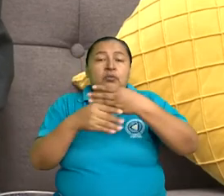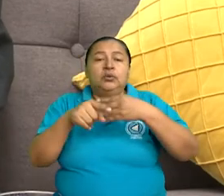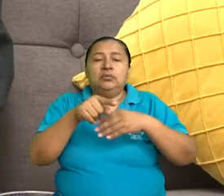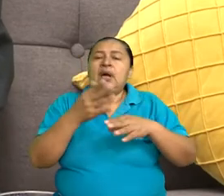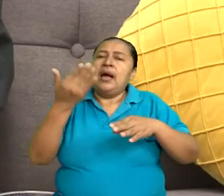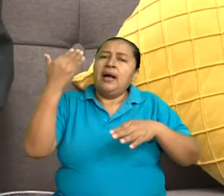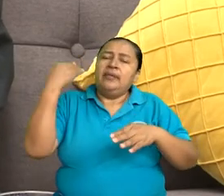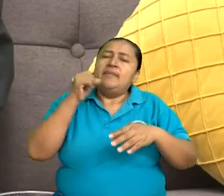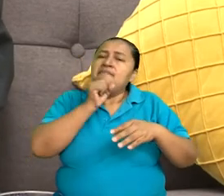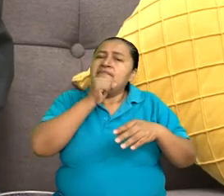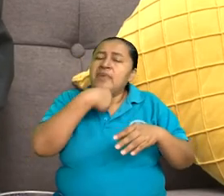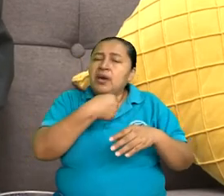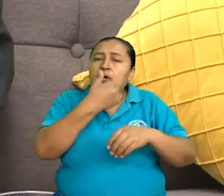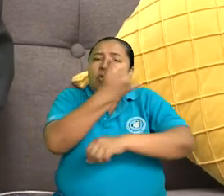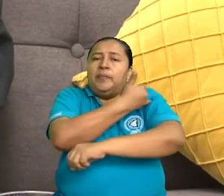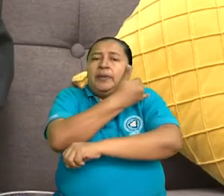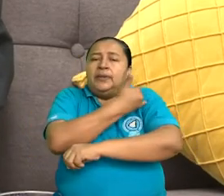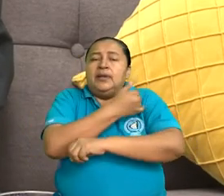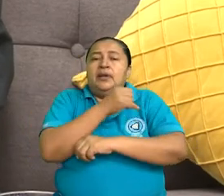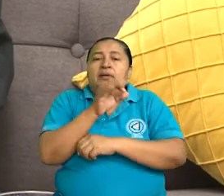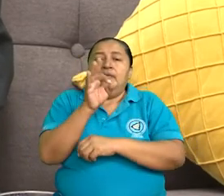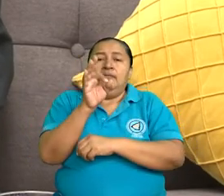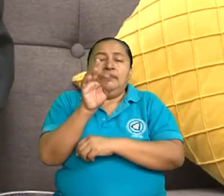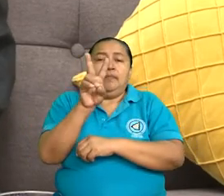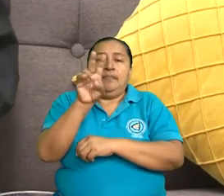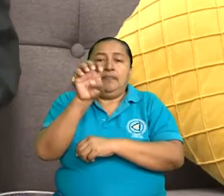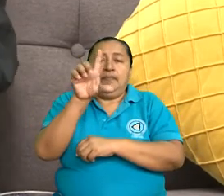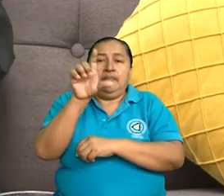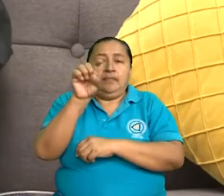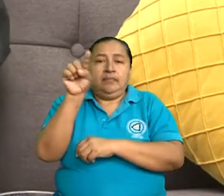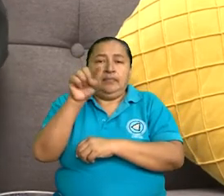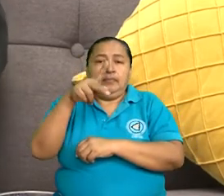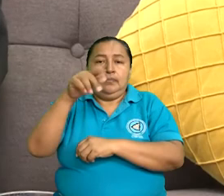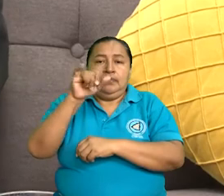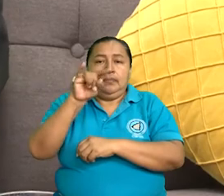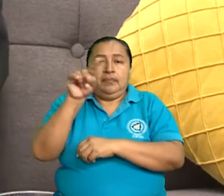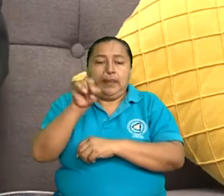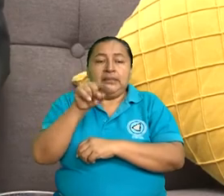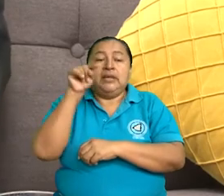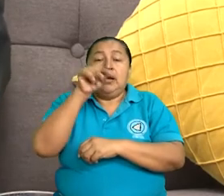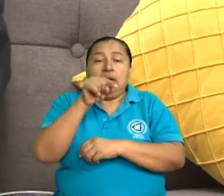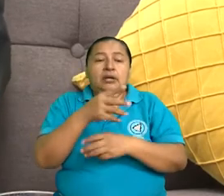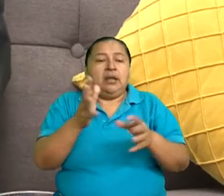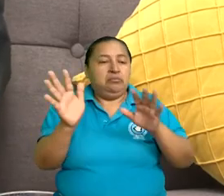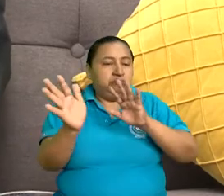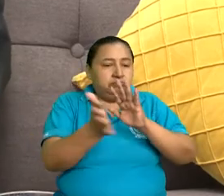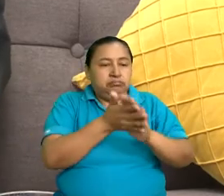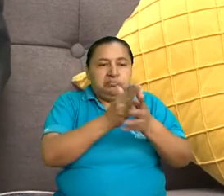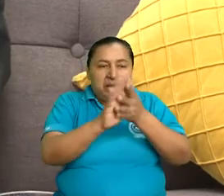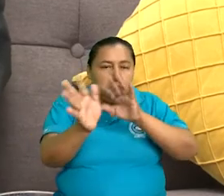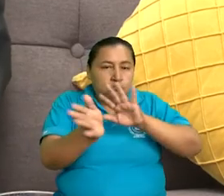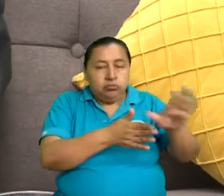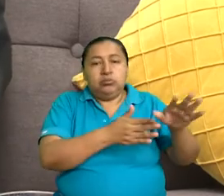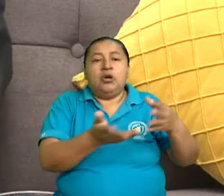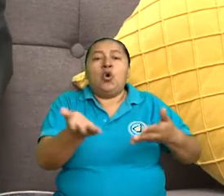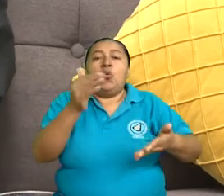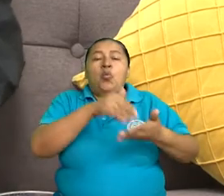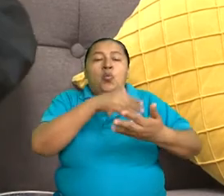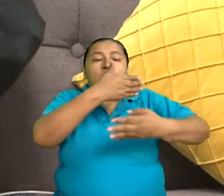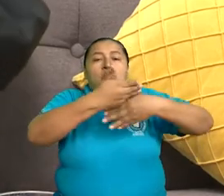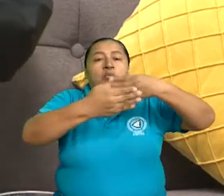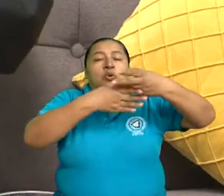anteriormente el hospital Fernando Vélez Páez, un nuevo hospital Aldo Chavarría,